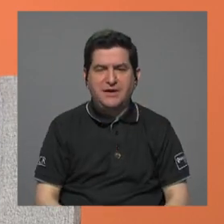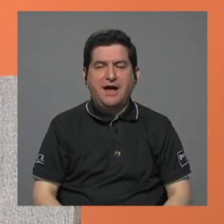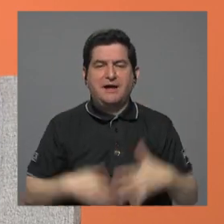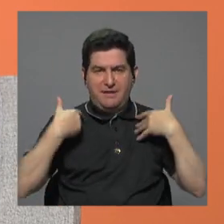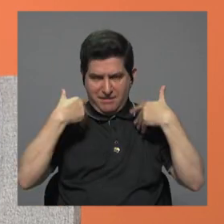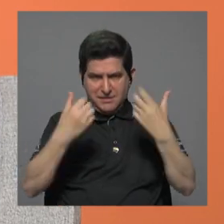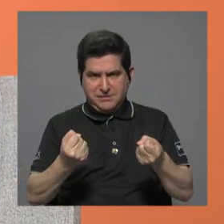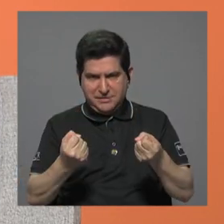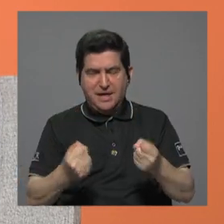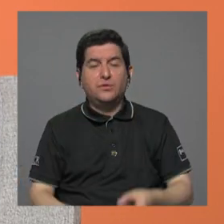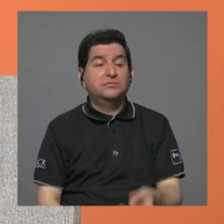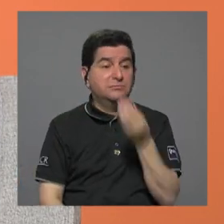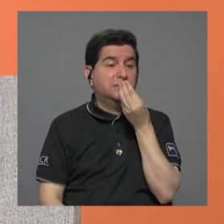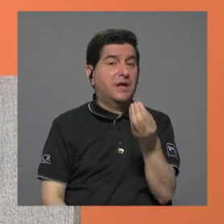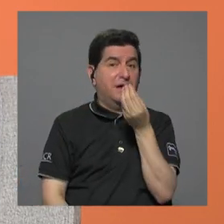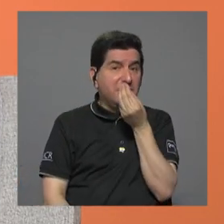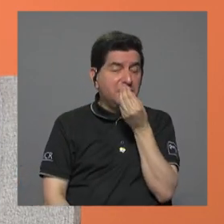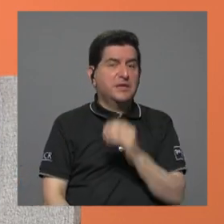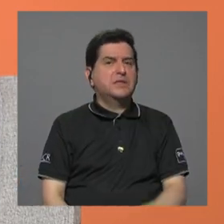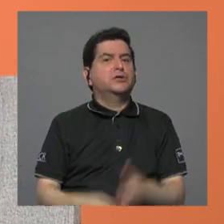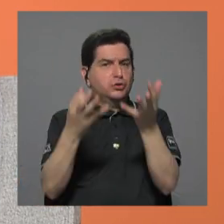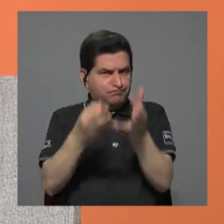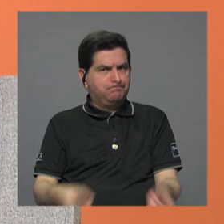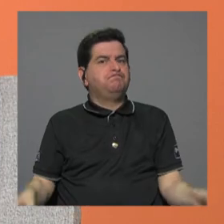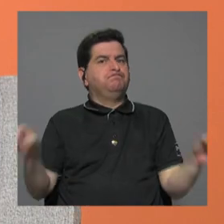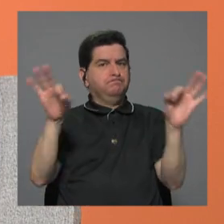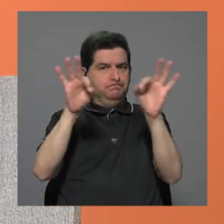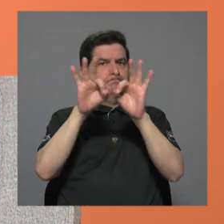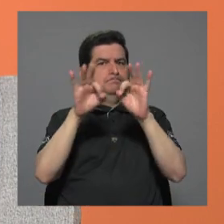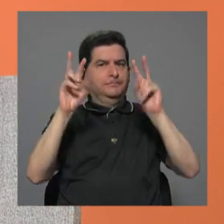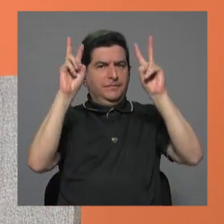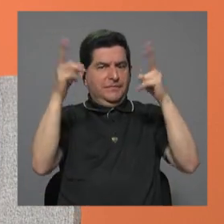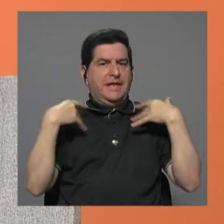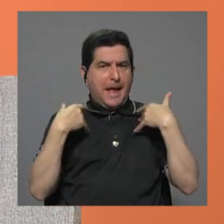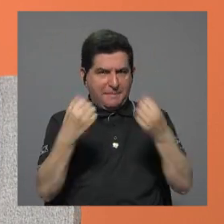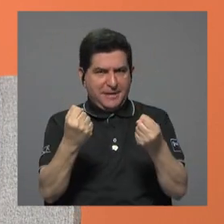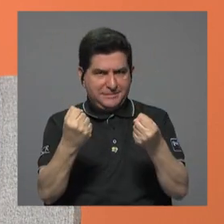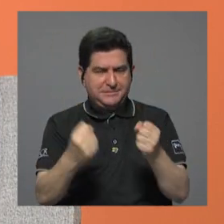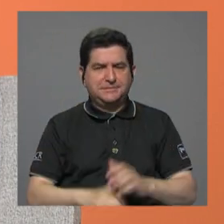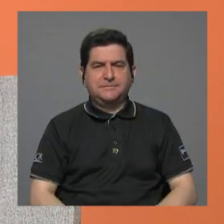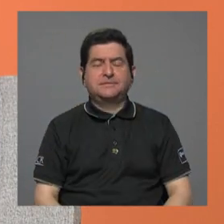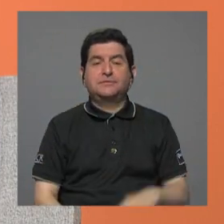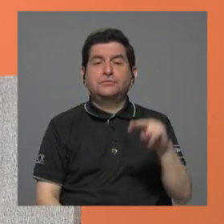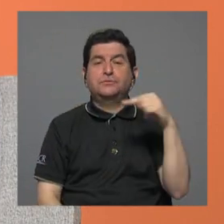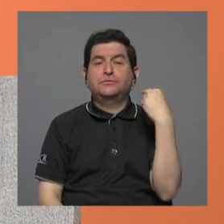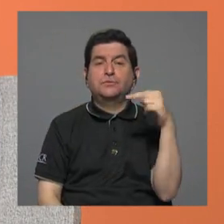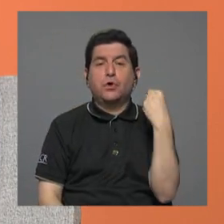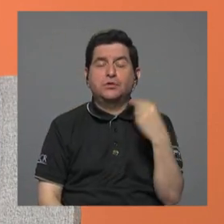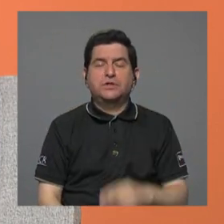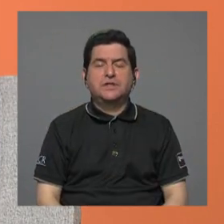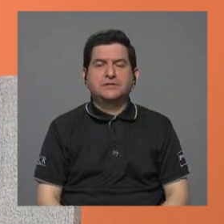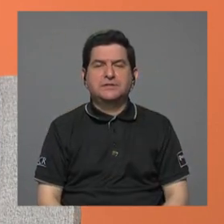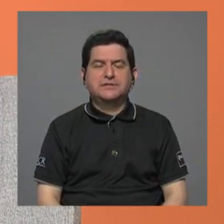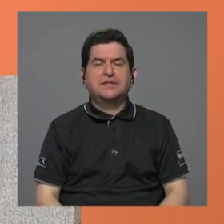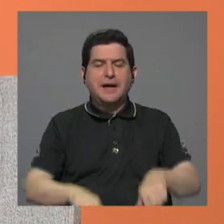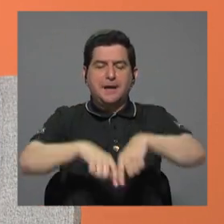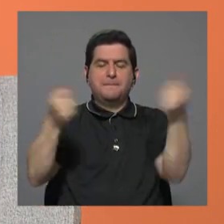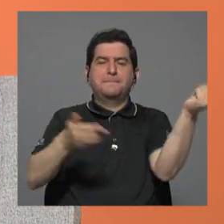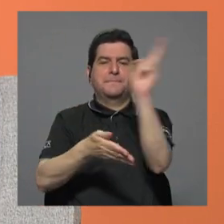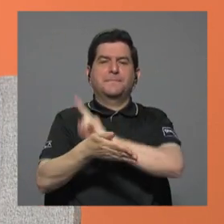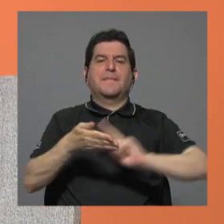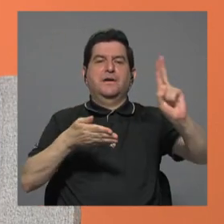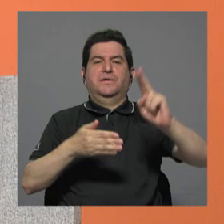de salud, y obviamente la alimentación tiene muchísimo que ver con los temas de salud. Este reportaje es del Semanario